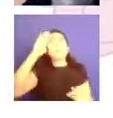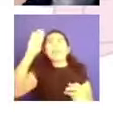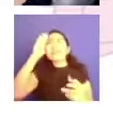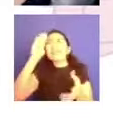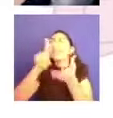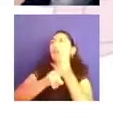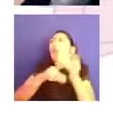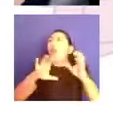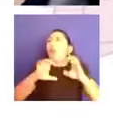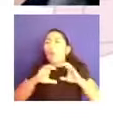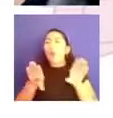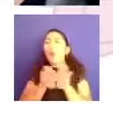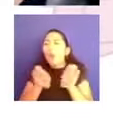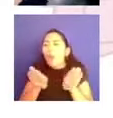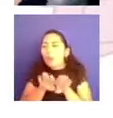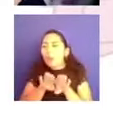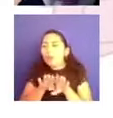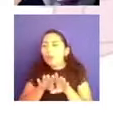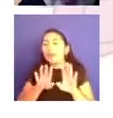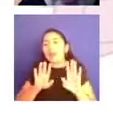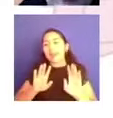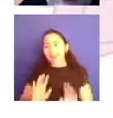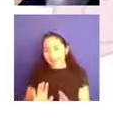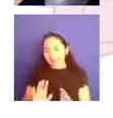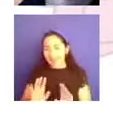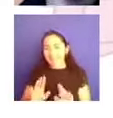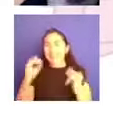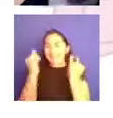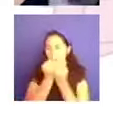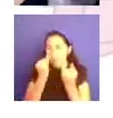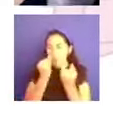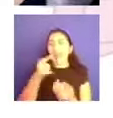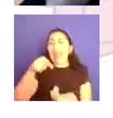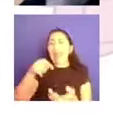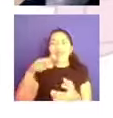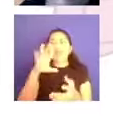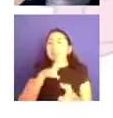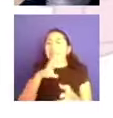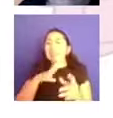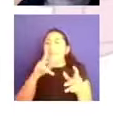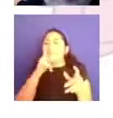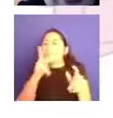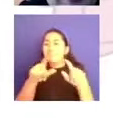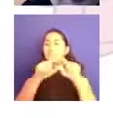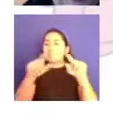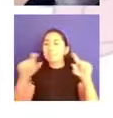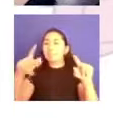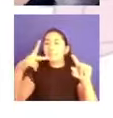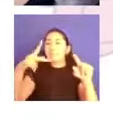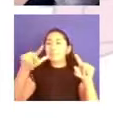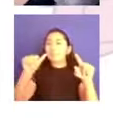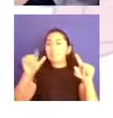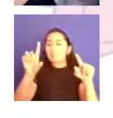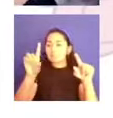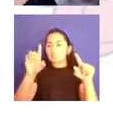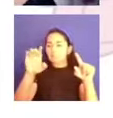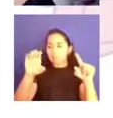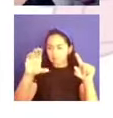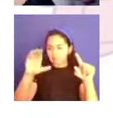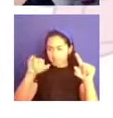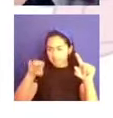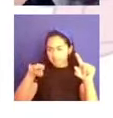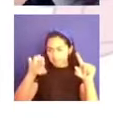elemento que tiene que ver con el padecimiento. El padecimiento va a ser la experiencia subjetiva de lo que está